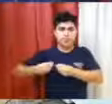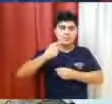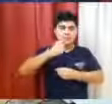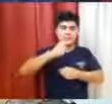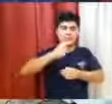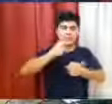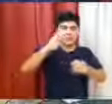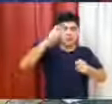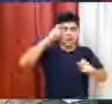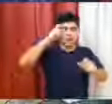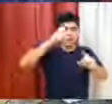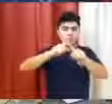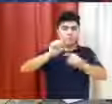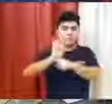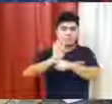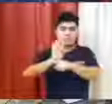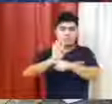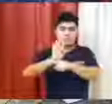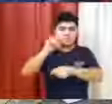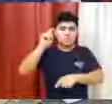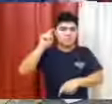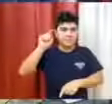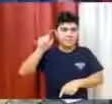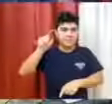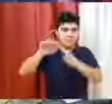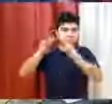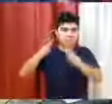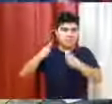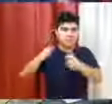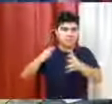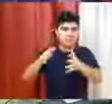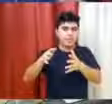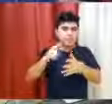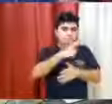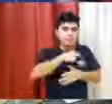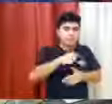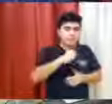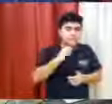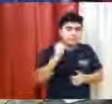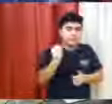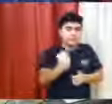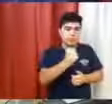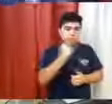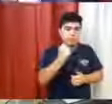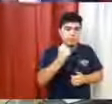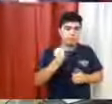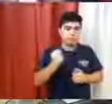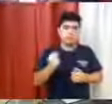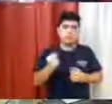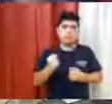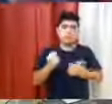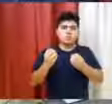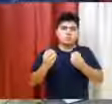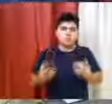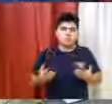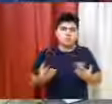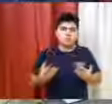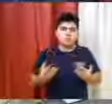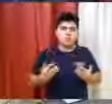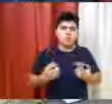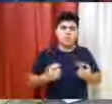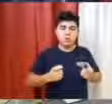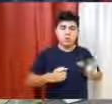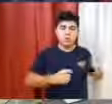es una cuestión de vida o muerte para nosotros. ¿Por qué? Porque todo el mundo, todo